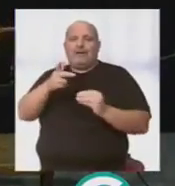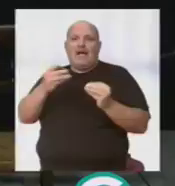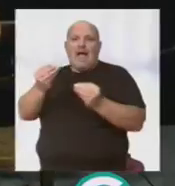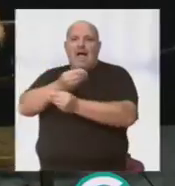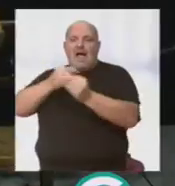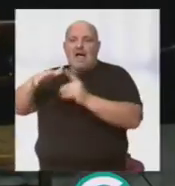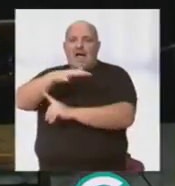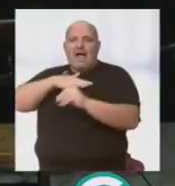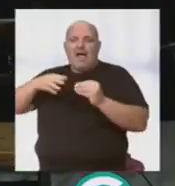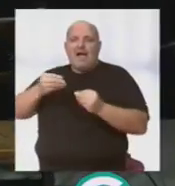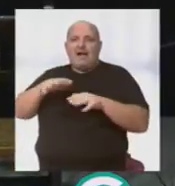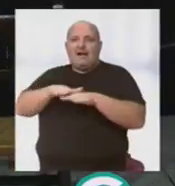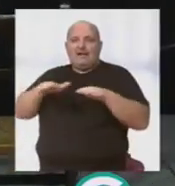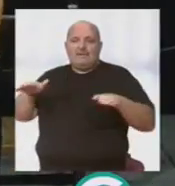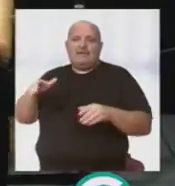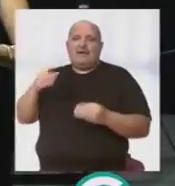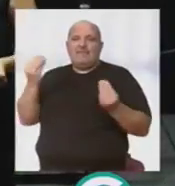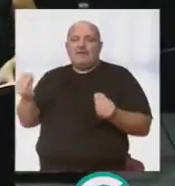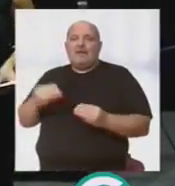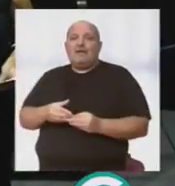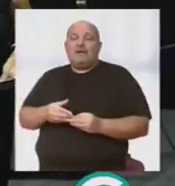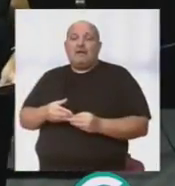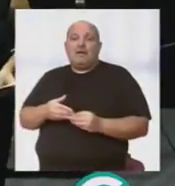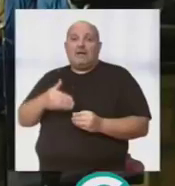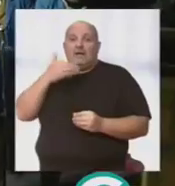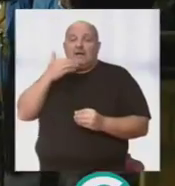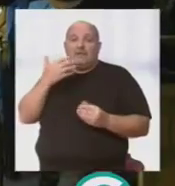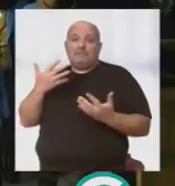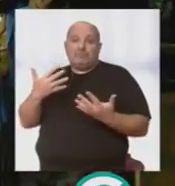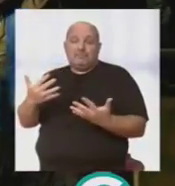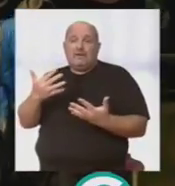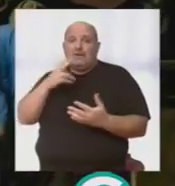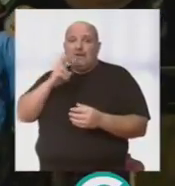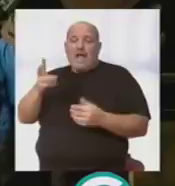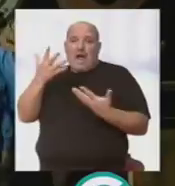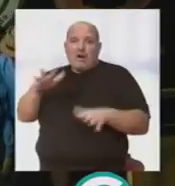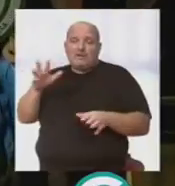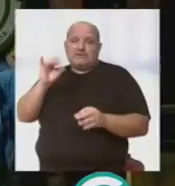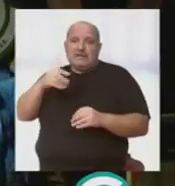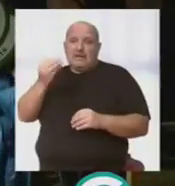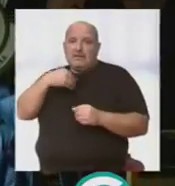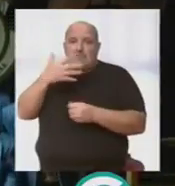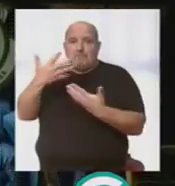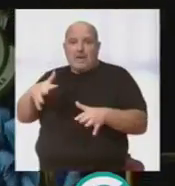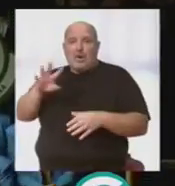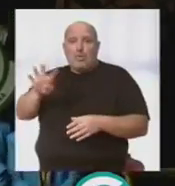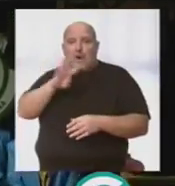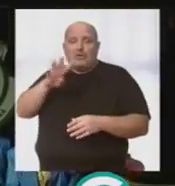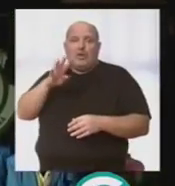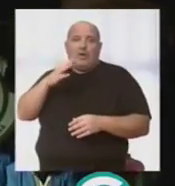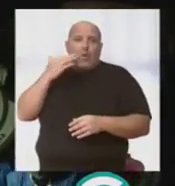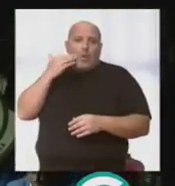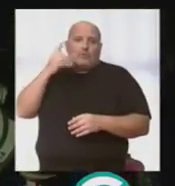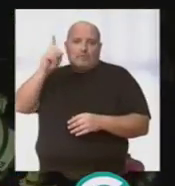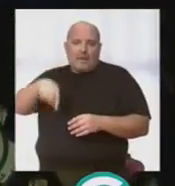magnífico escenario de la Salle Viña. Yendo ya rapidito, José Luis, aunque sin obviar que el miércoles 4 de julio será uno de los